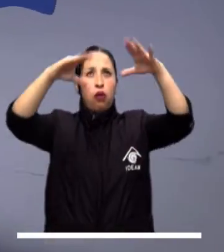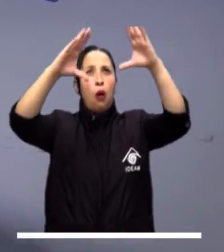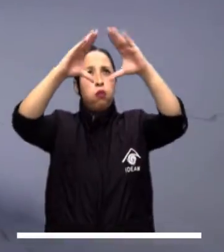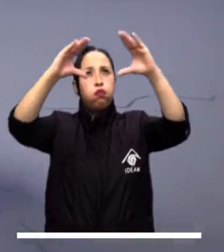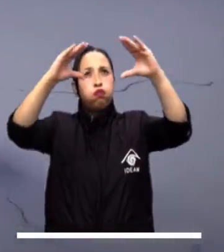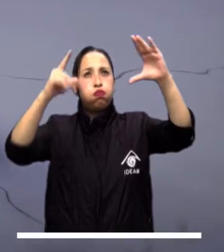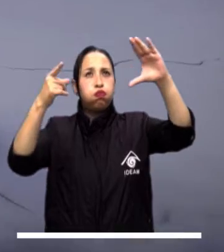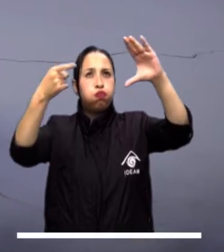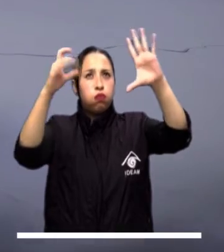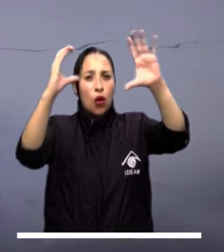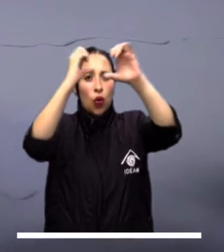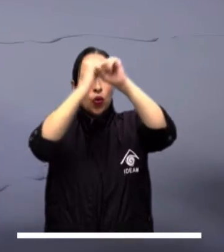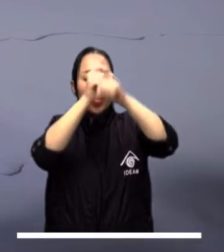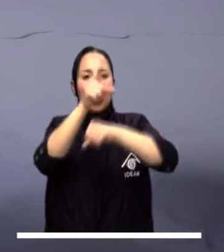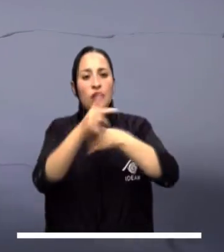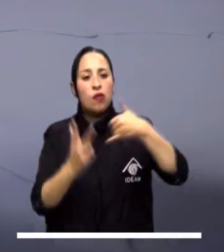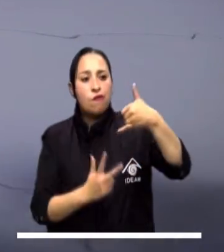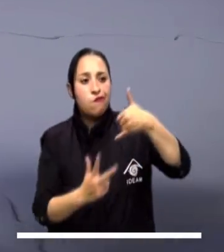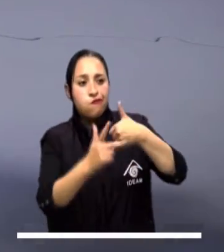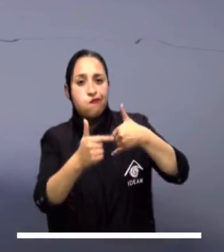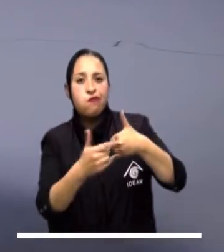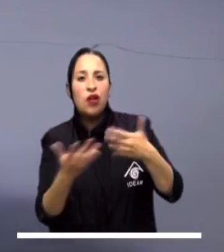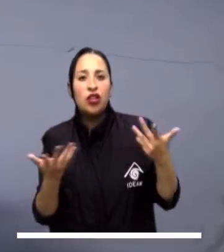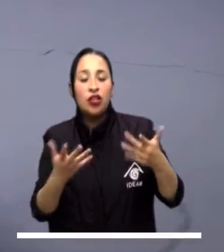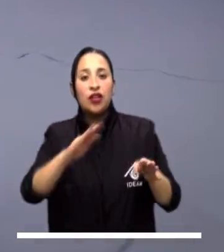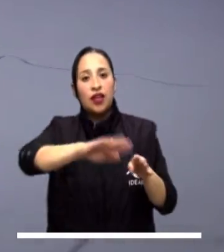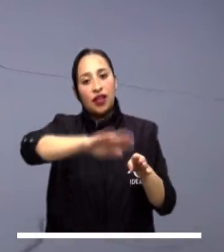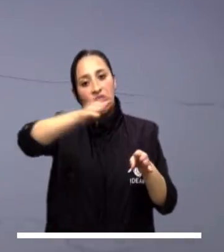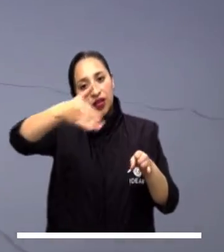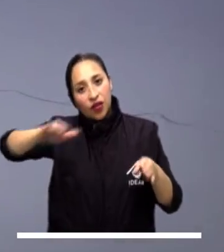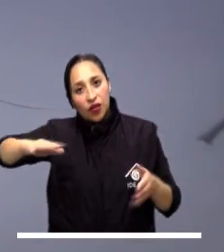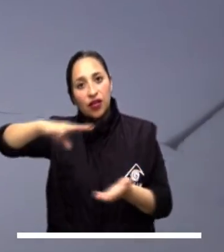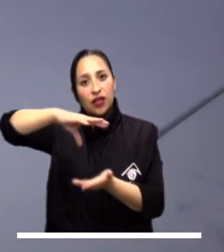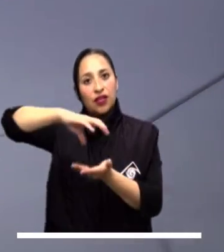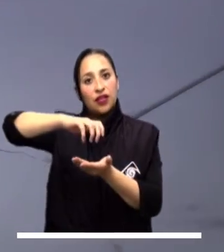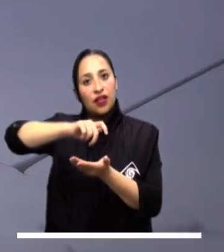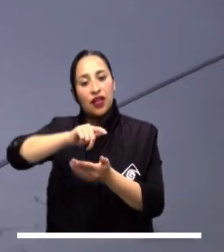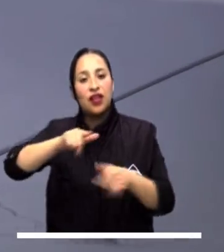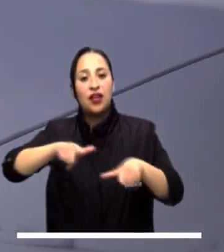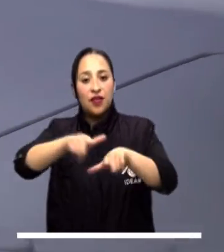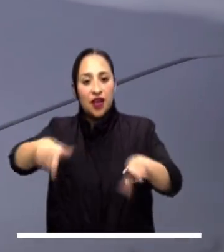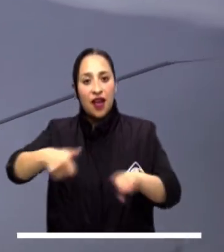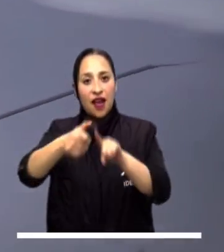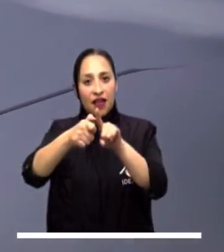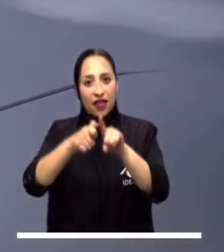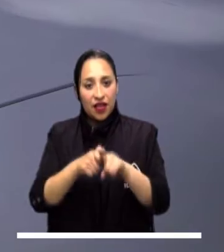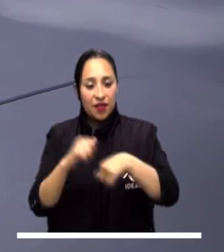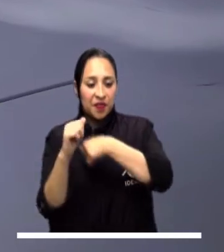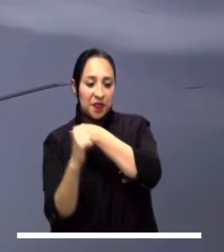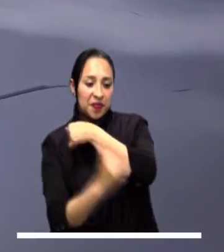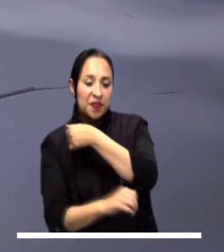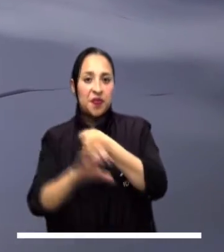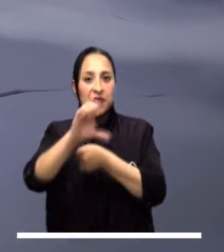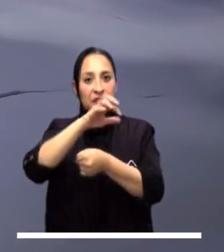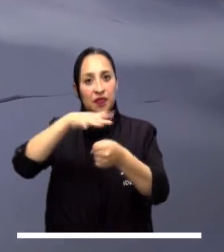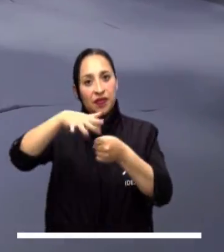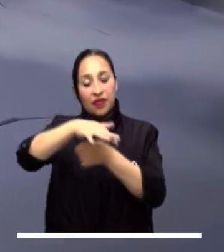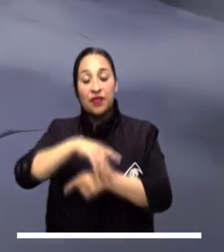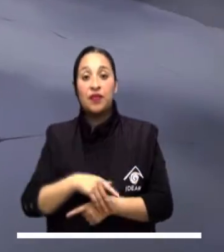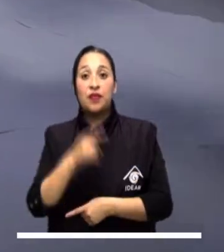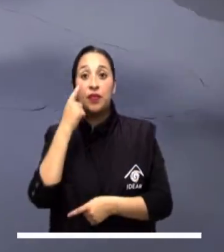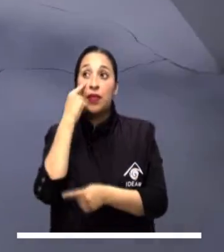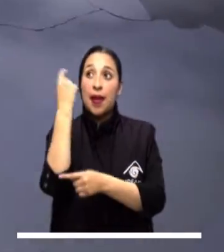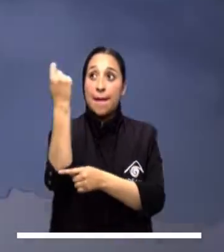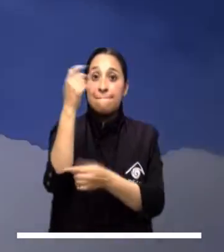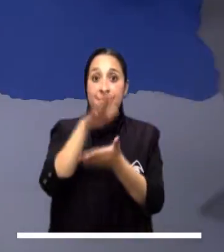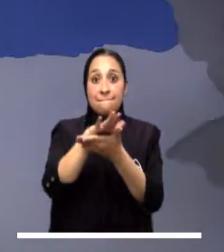Lluvias de diferente intensidad y cielo con gran nubosidad traerá la noche en la región andina, principalmente en zonas de Antioquia, Santander, Eje Cafetero,